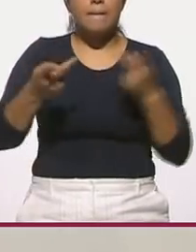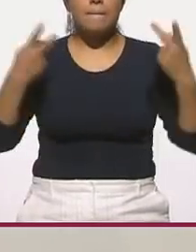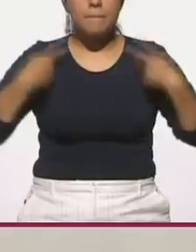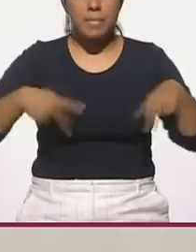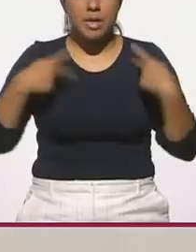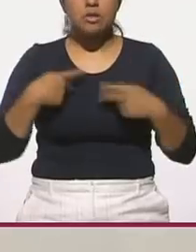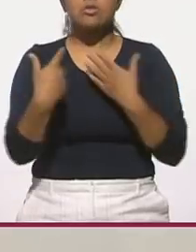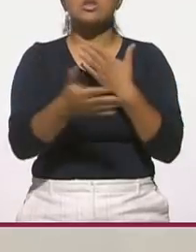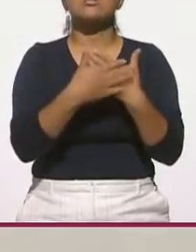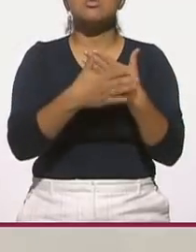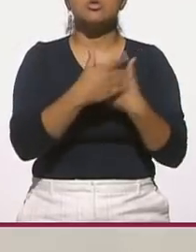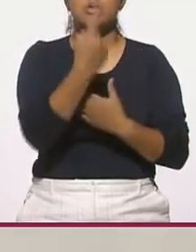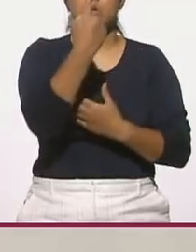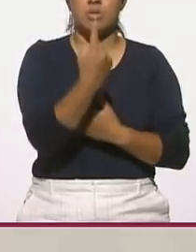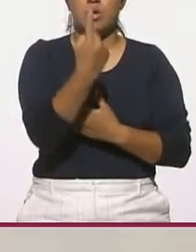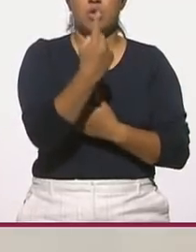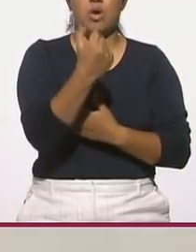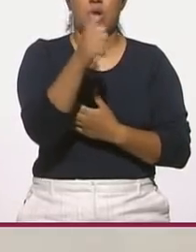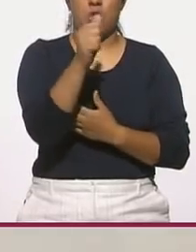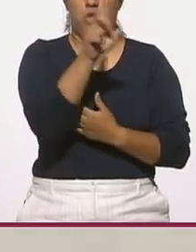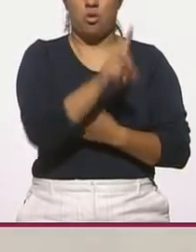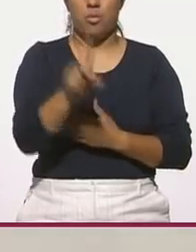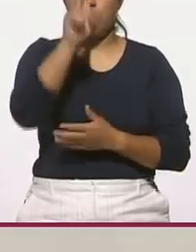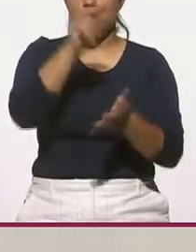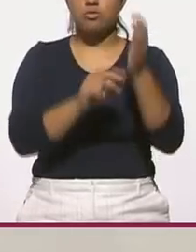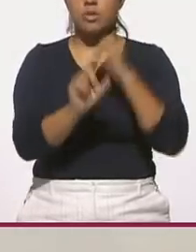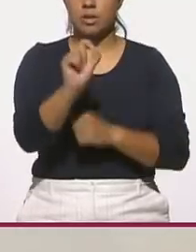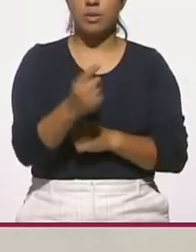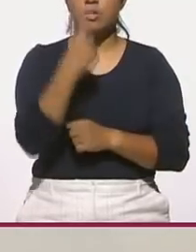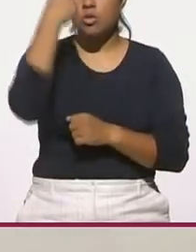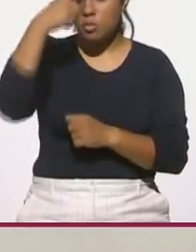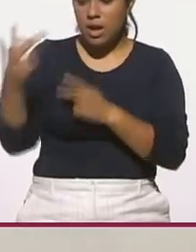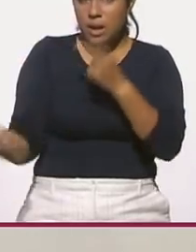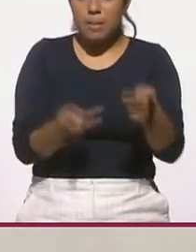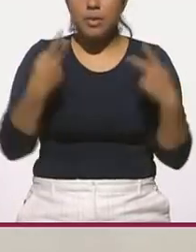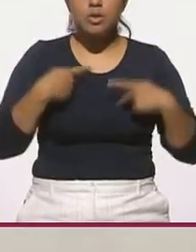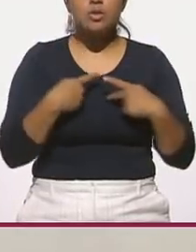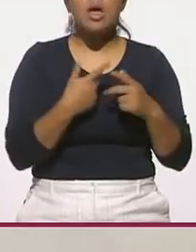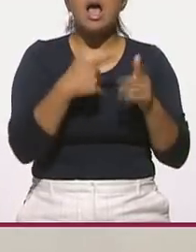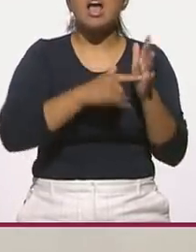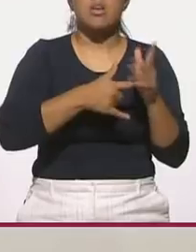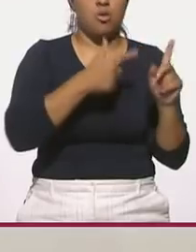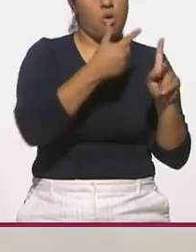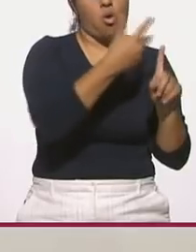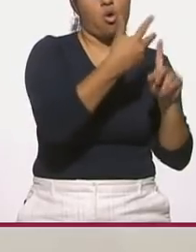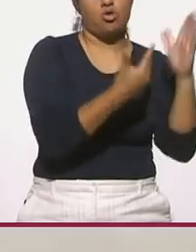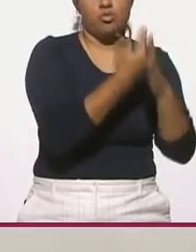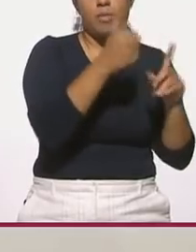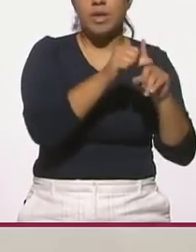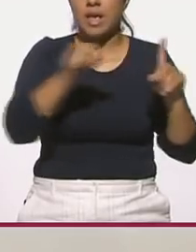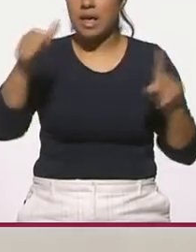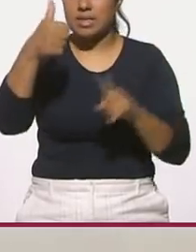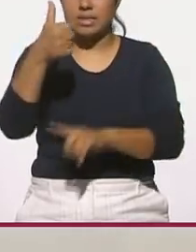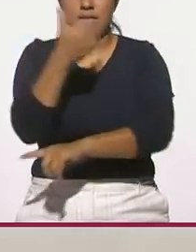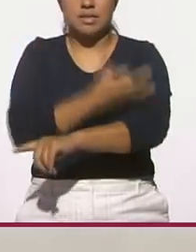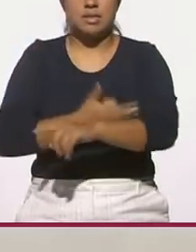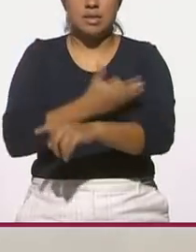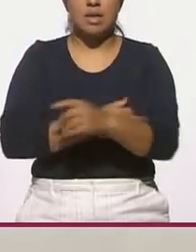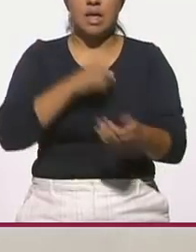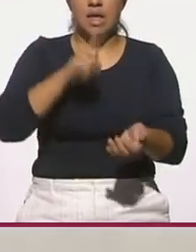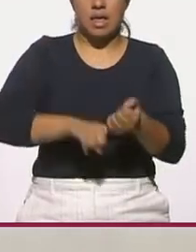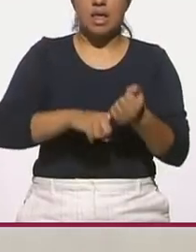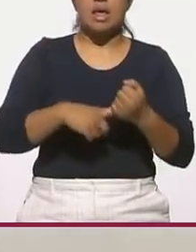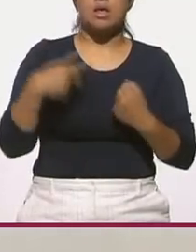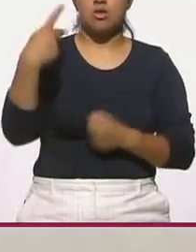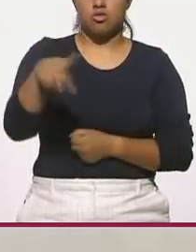para celebrarse el domingo 1 de agosto de 2021 en un horario de 8 a 18 horas dentro de las demarcaciones que